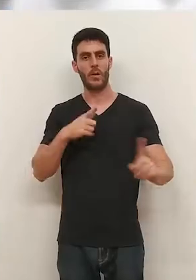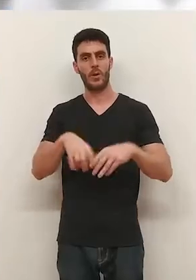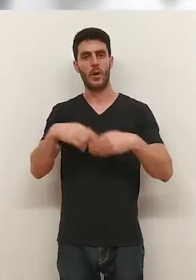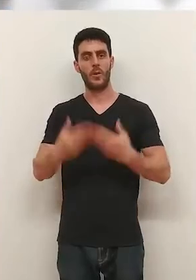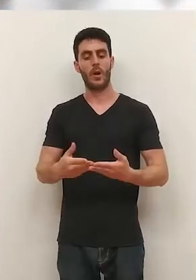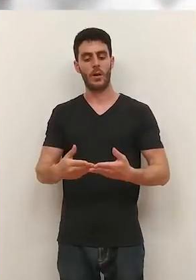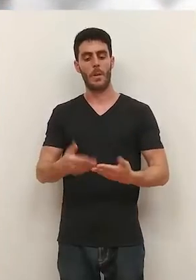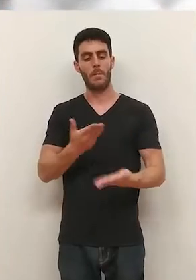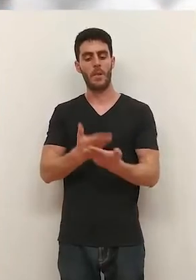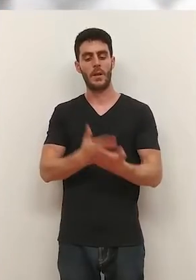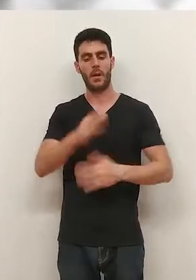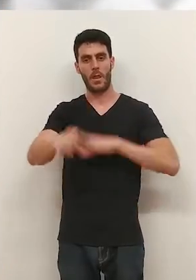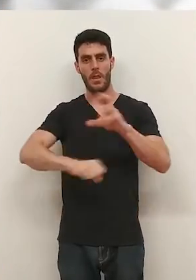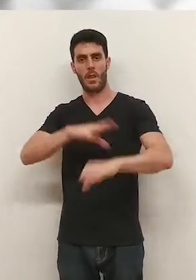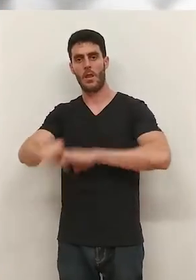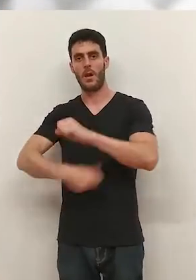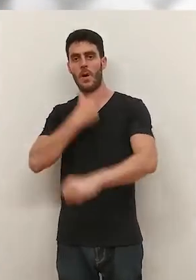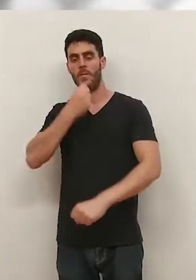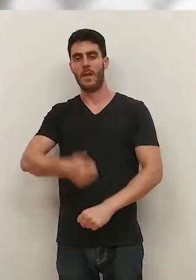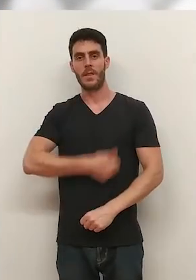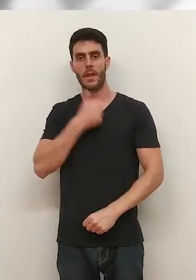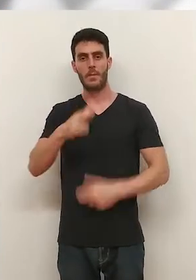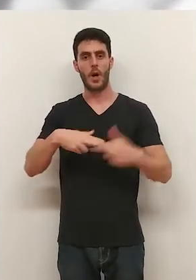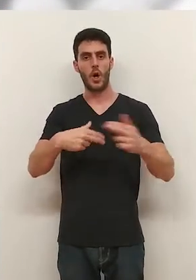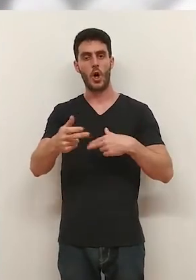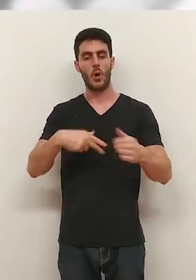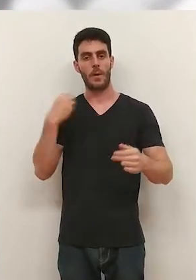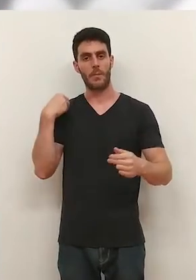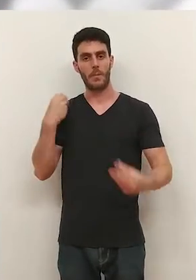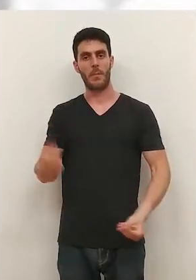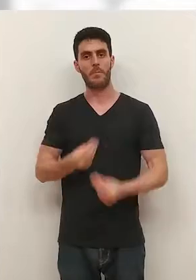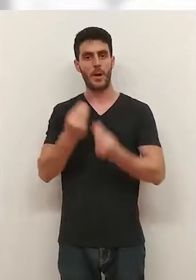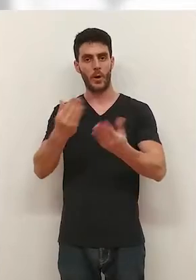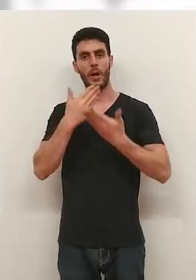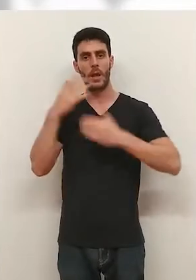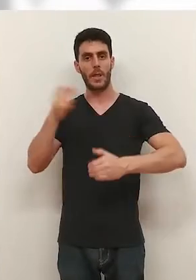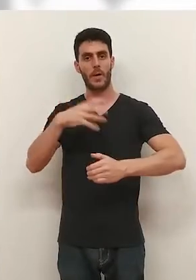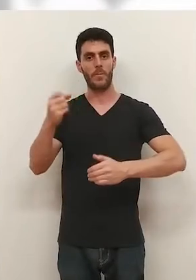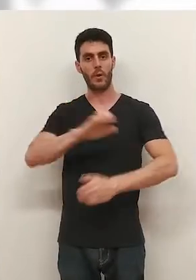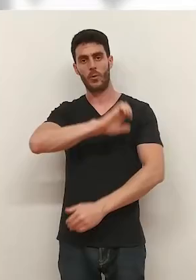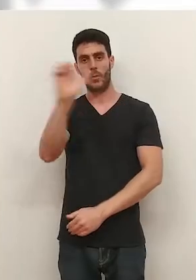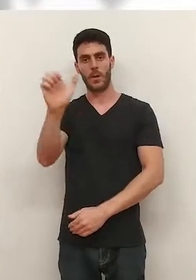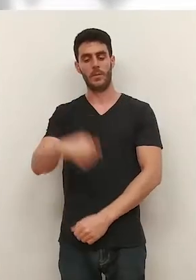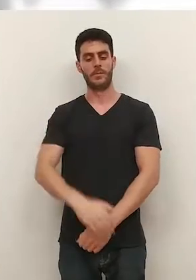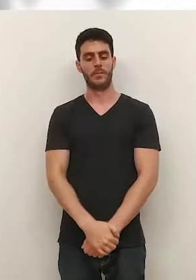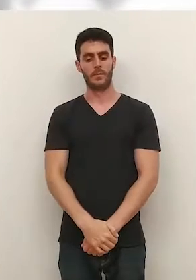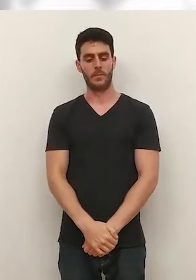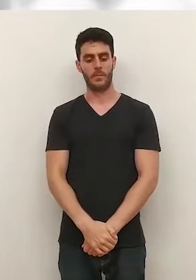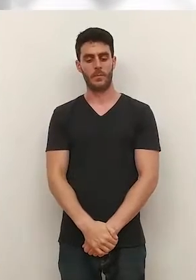nuevas tecnologías para facilitar la recogida de pedidos. Estas obras de mejora cuentan con la financiación de los fondos europeos.